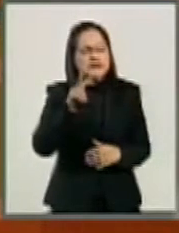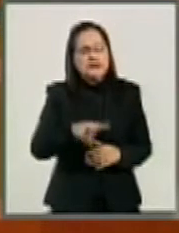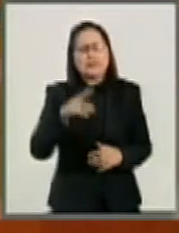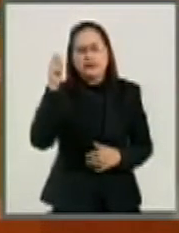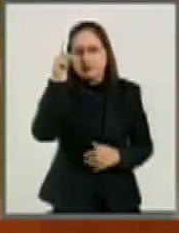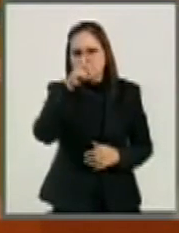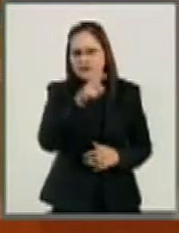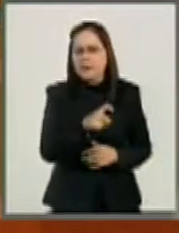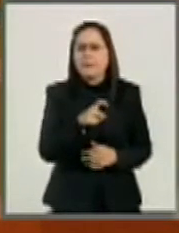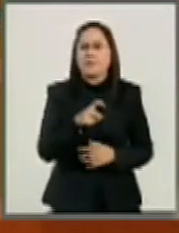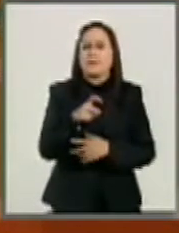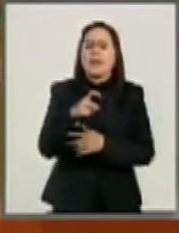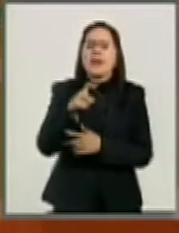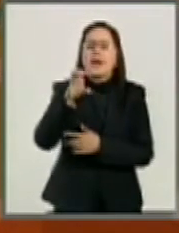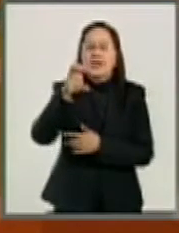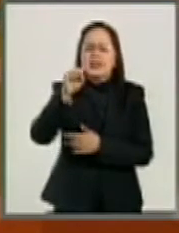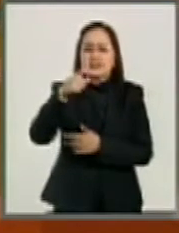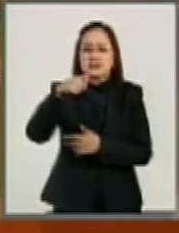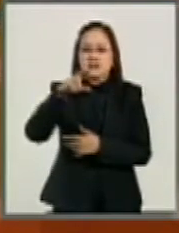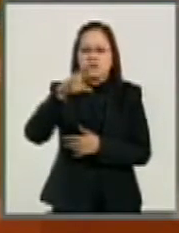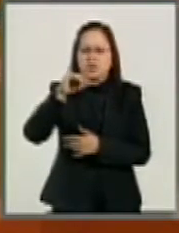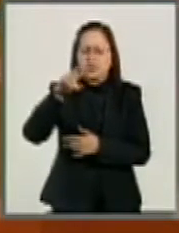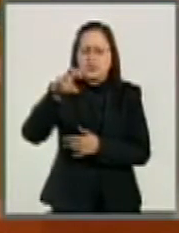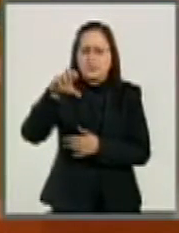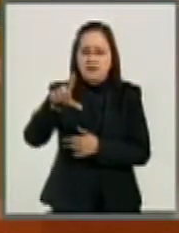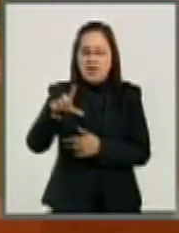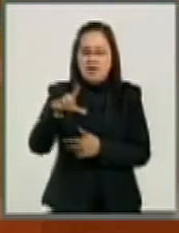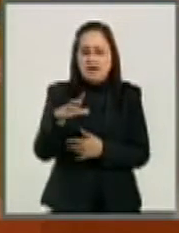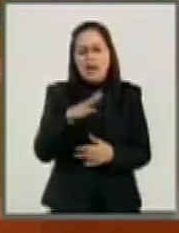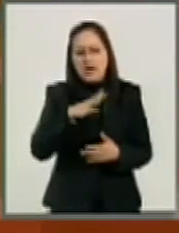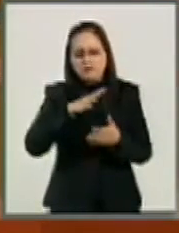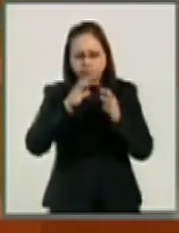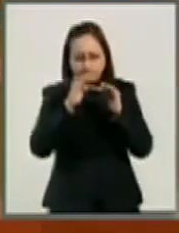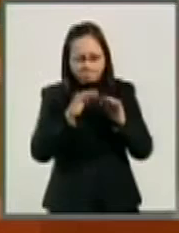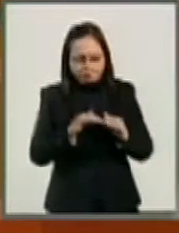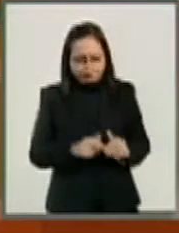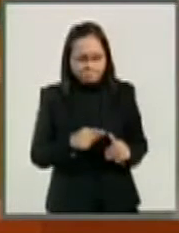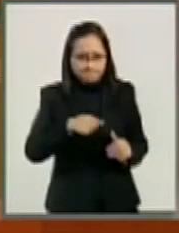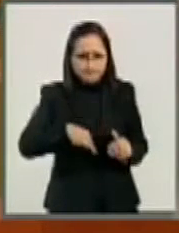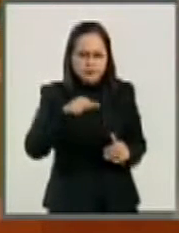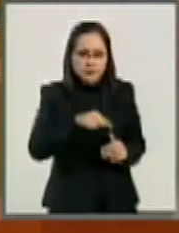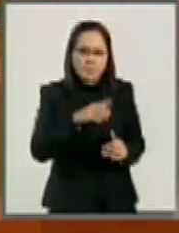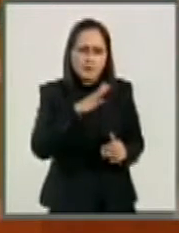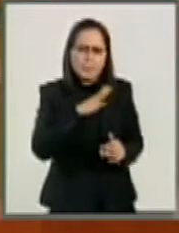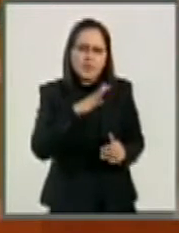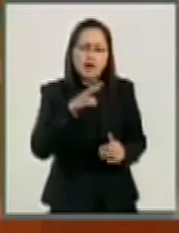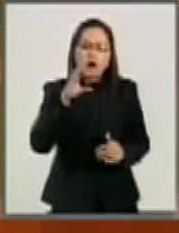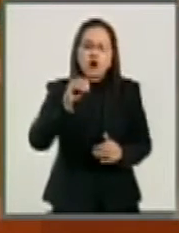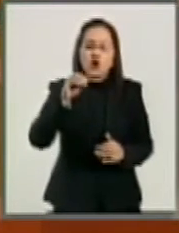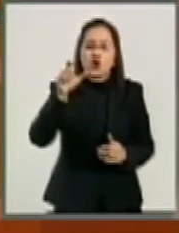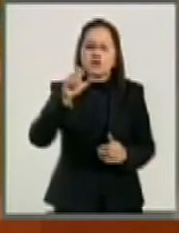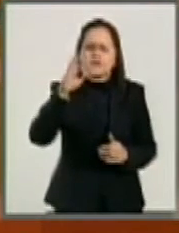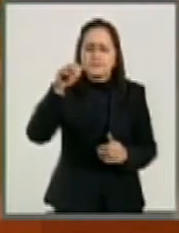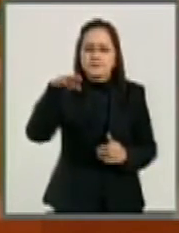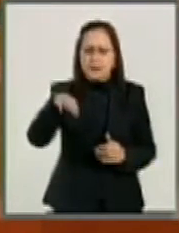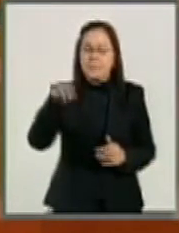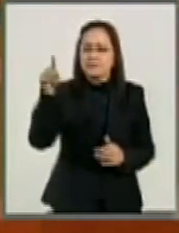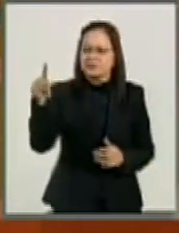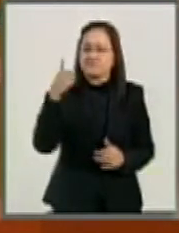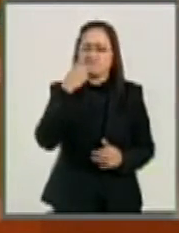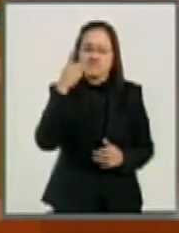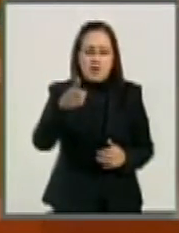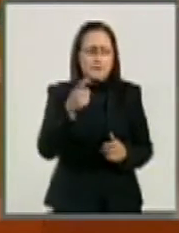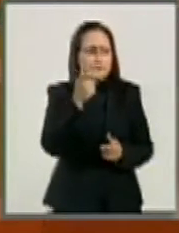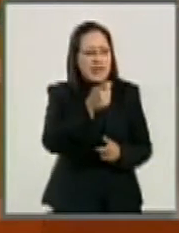Gerardo Esquivel, en su multicitado análisis patrocinado por el Oxfam, demostró